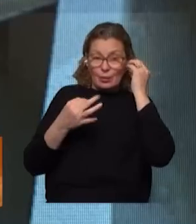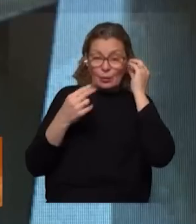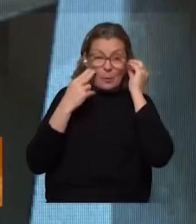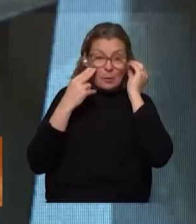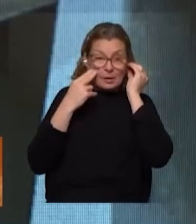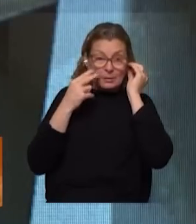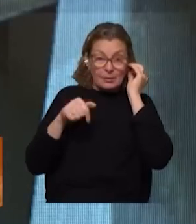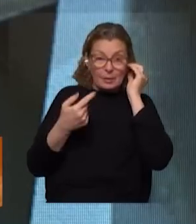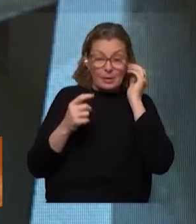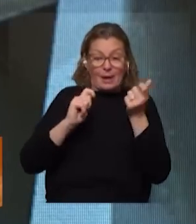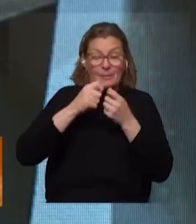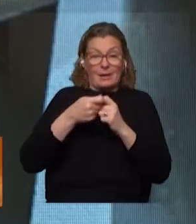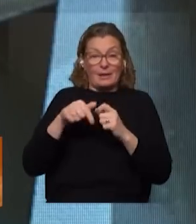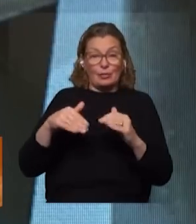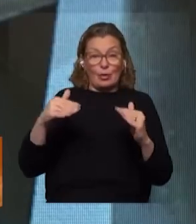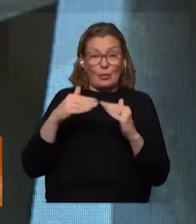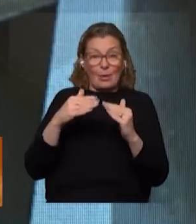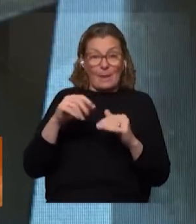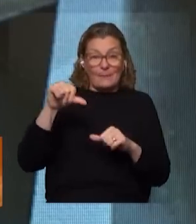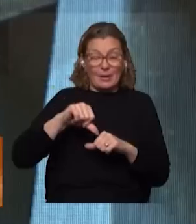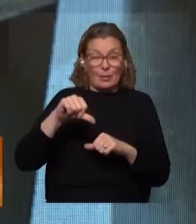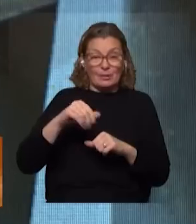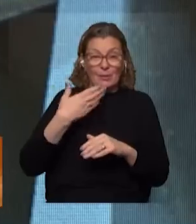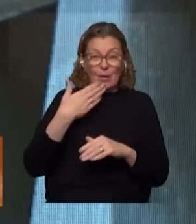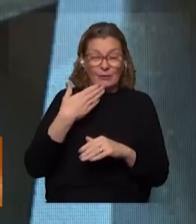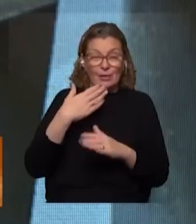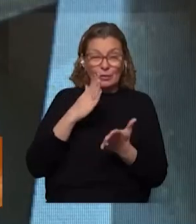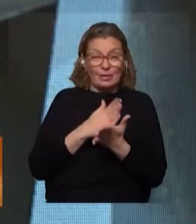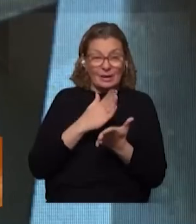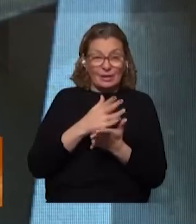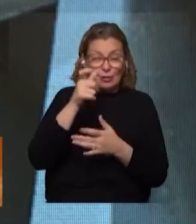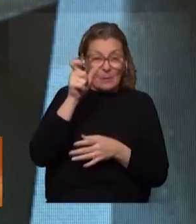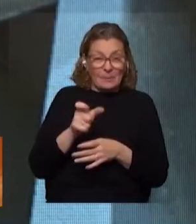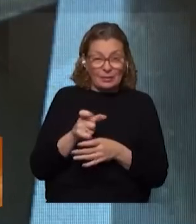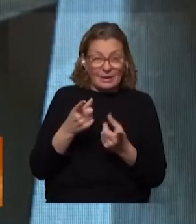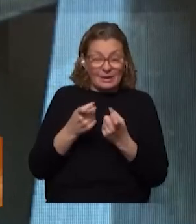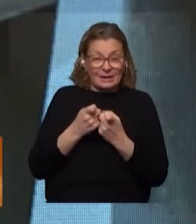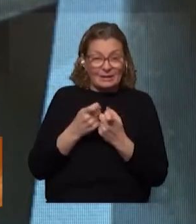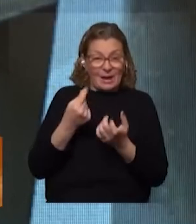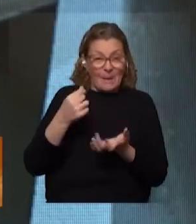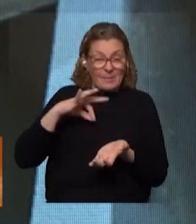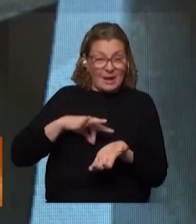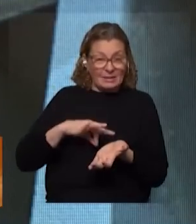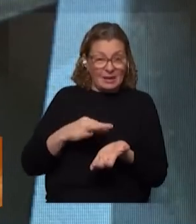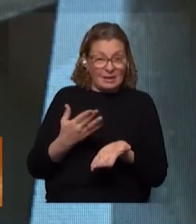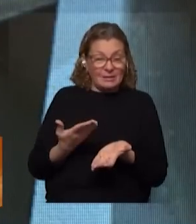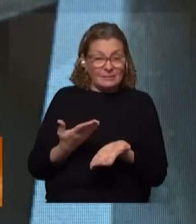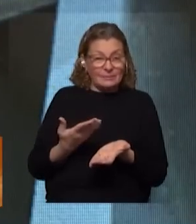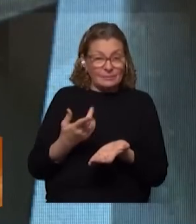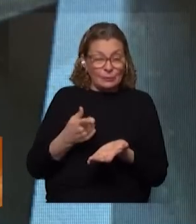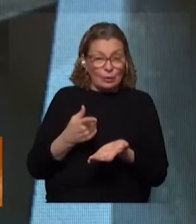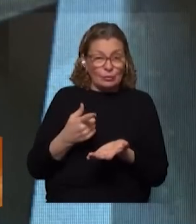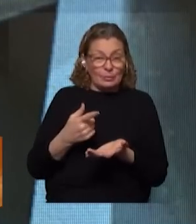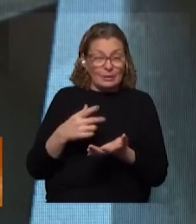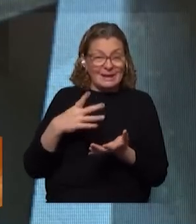algún problema para adaptarte bueno esto es igual y es peor porque estamos hablando de derechos de personas que necesitan el dinero para sobrevivir y hoy yo